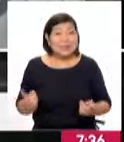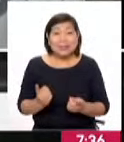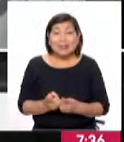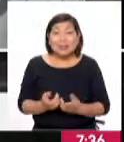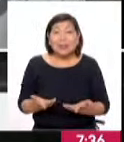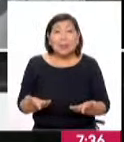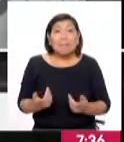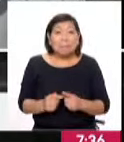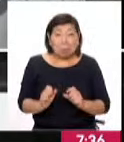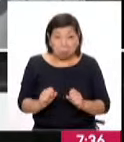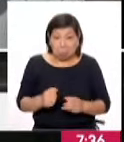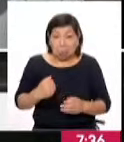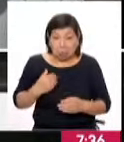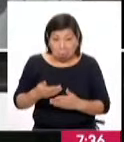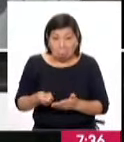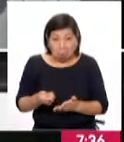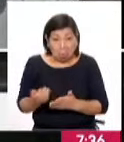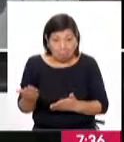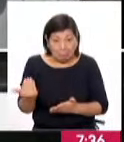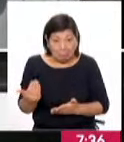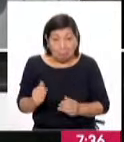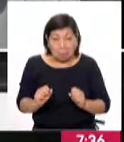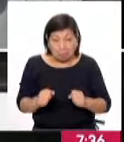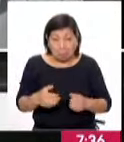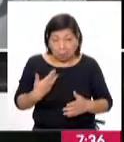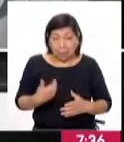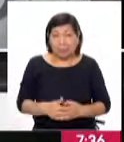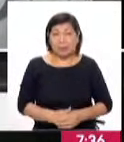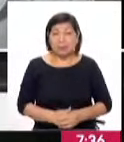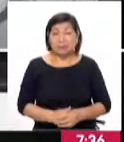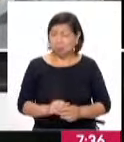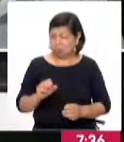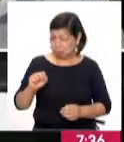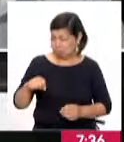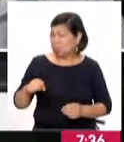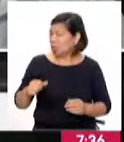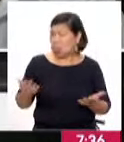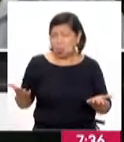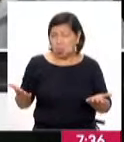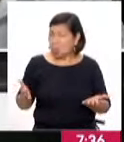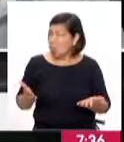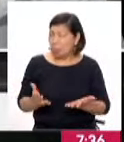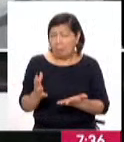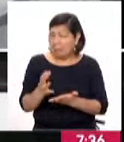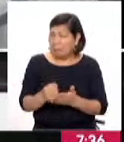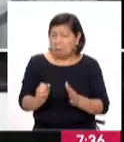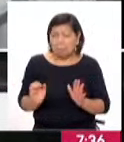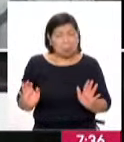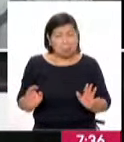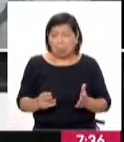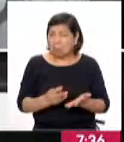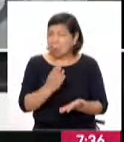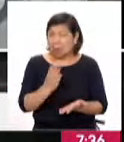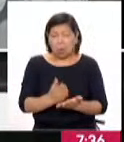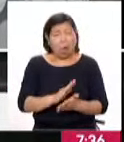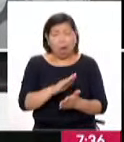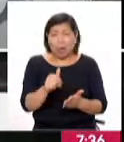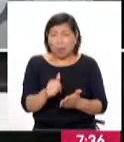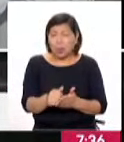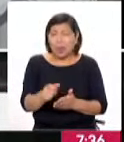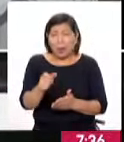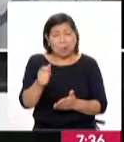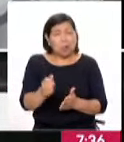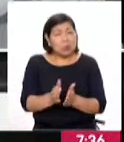en Juliaca? ¿Puede asistir a cobrar su bono? Por supuesto, no hay ninguna restricción. Estamos atendiendo a todos los beneficiarios.